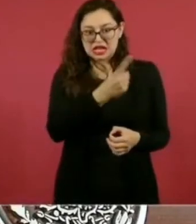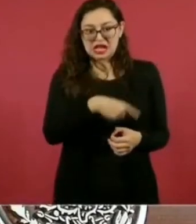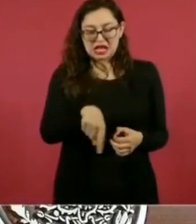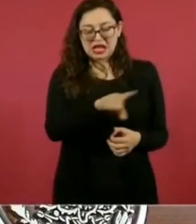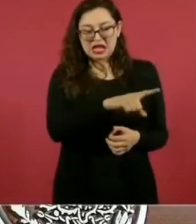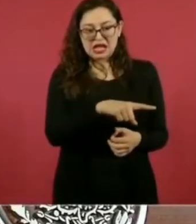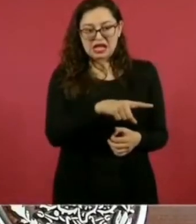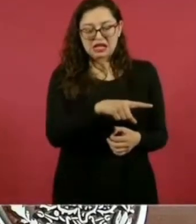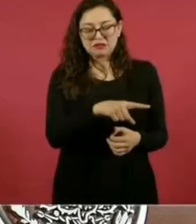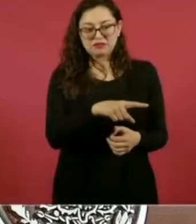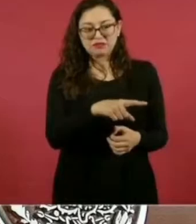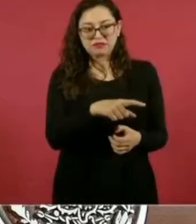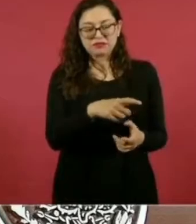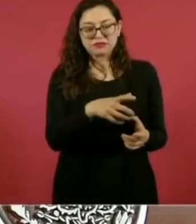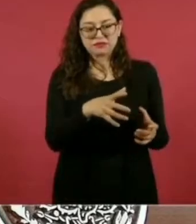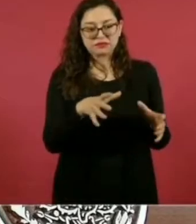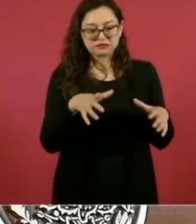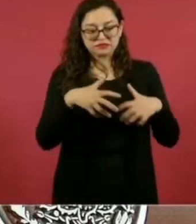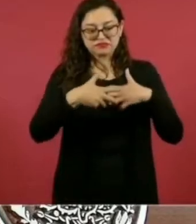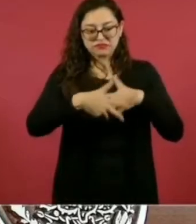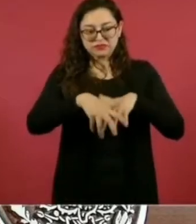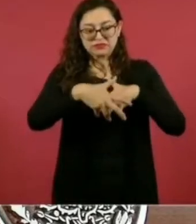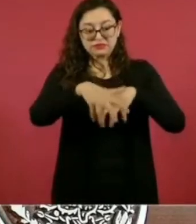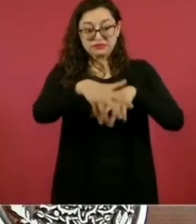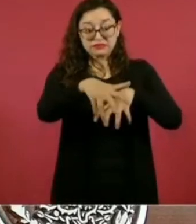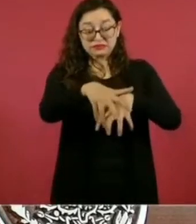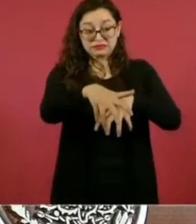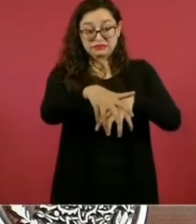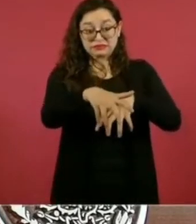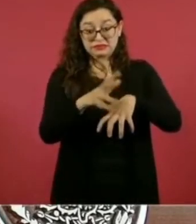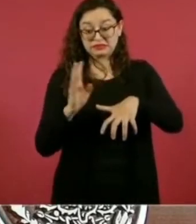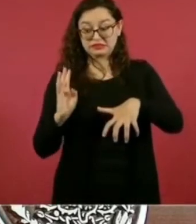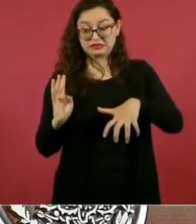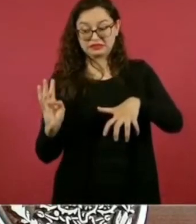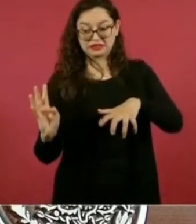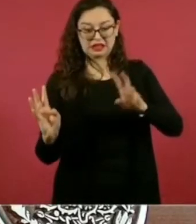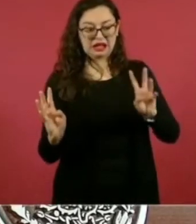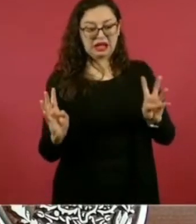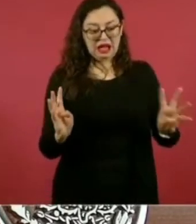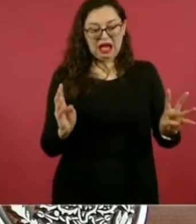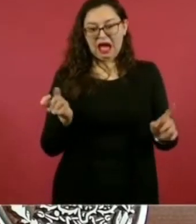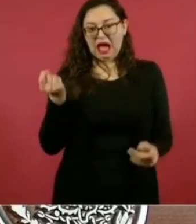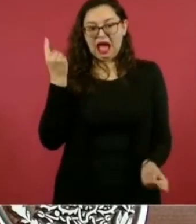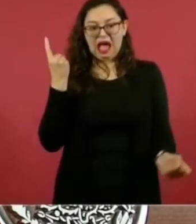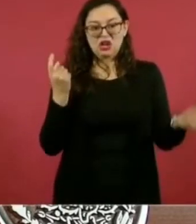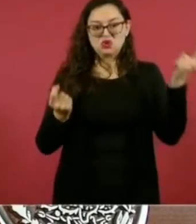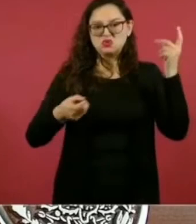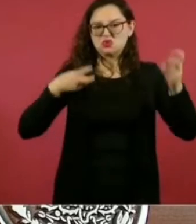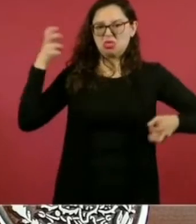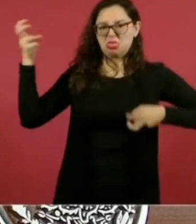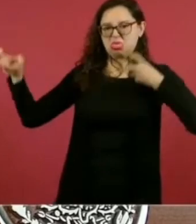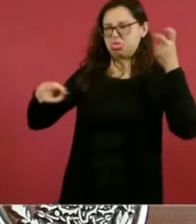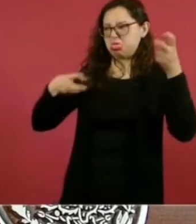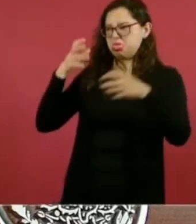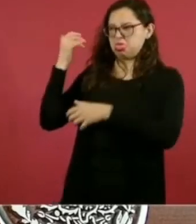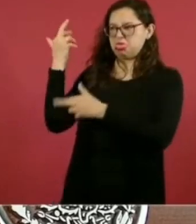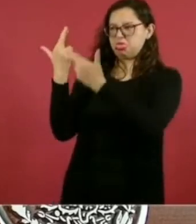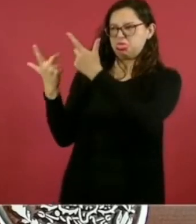de conservadores, pues se hicieron destrozos.